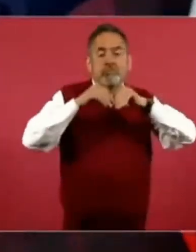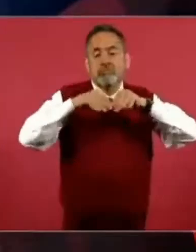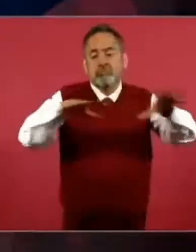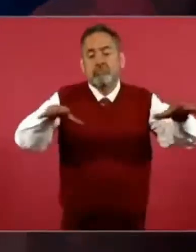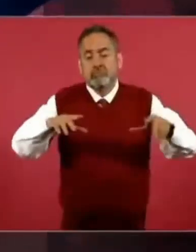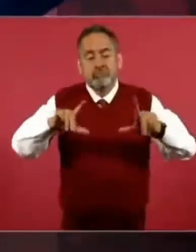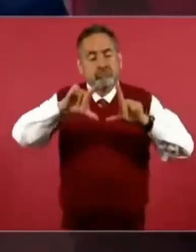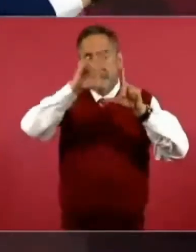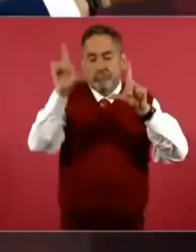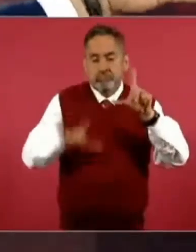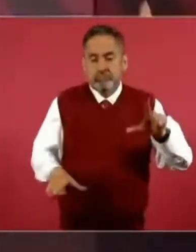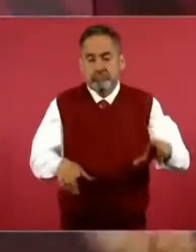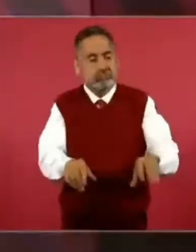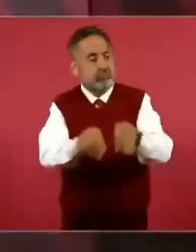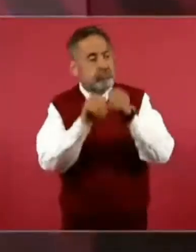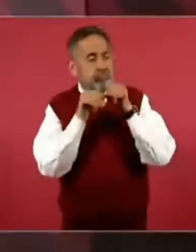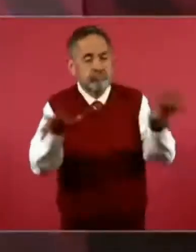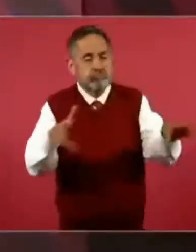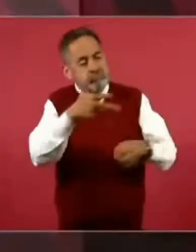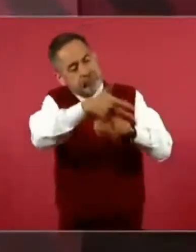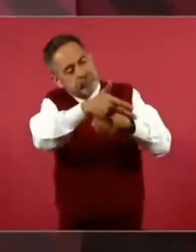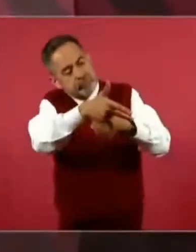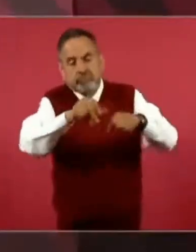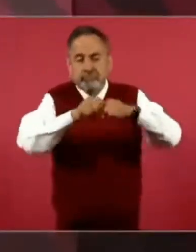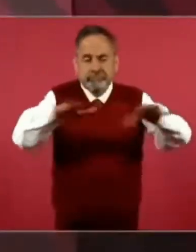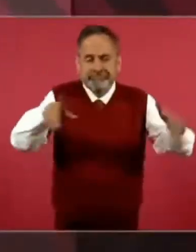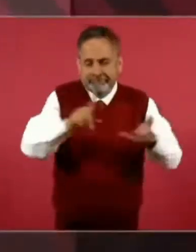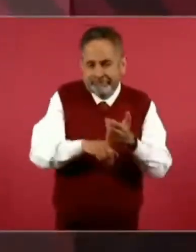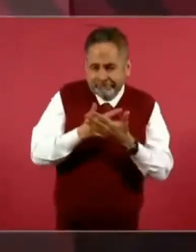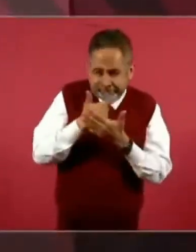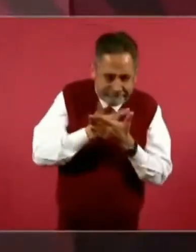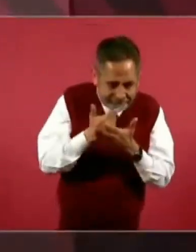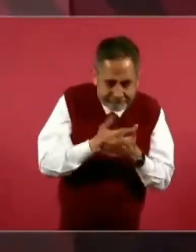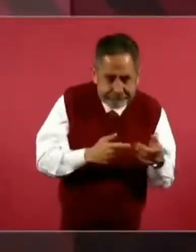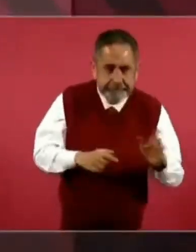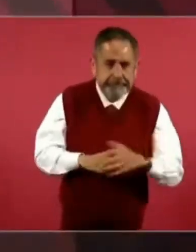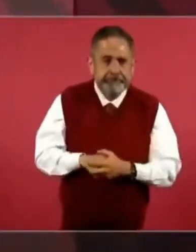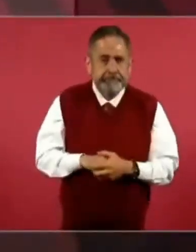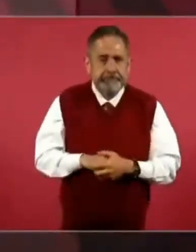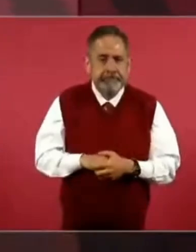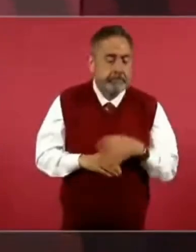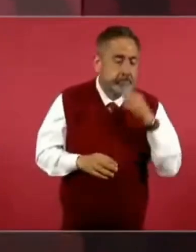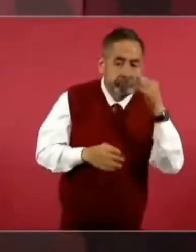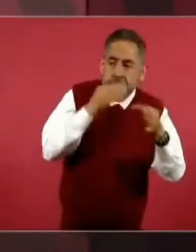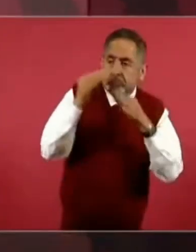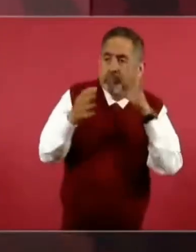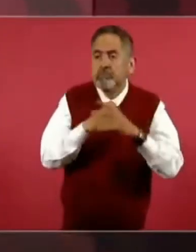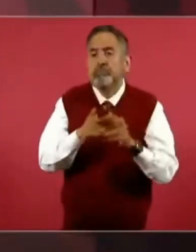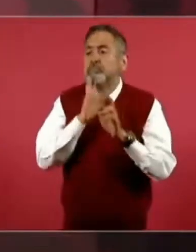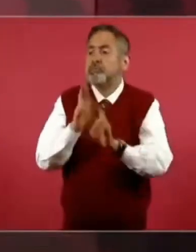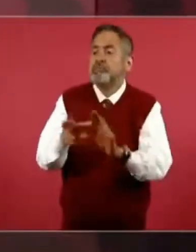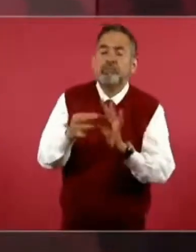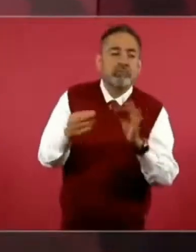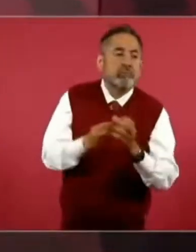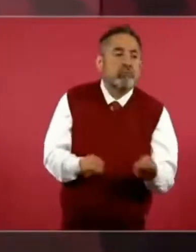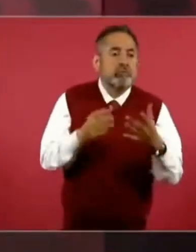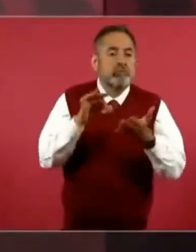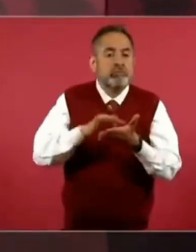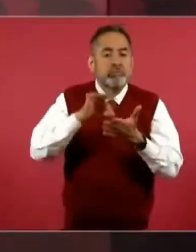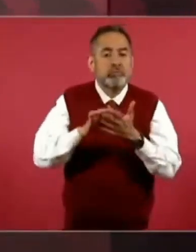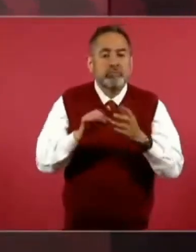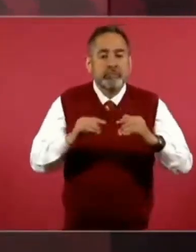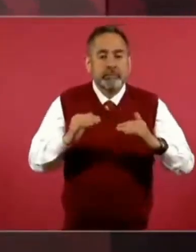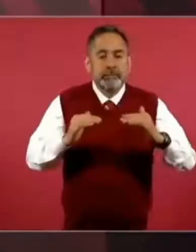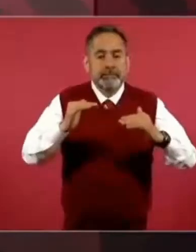nacional y se van dando a conocer los resultados. Entonces,